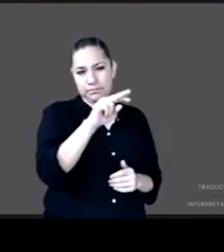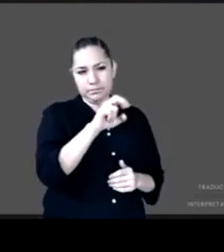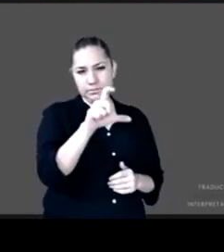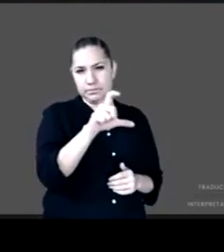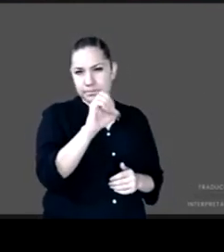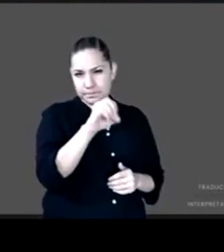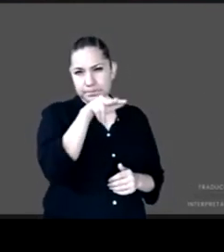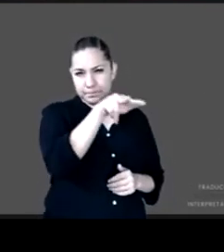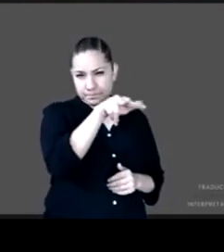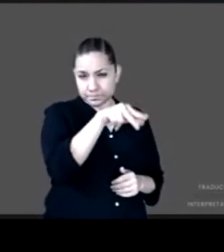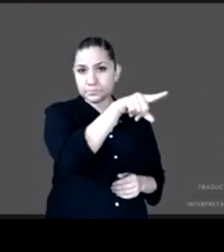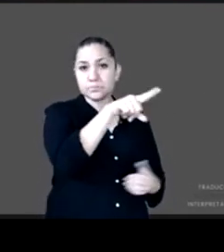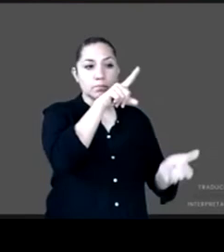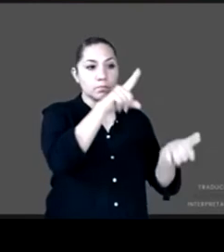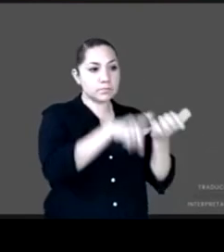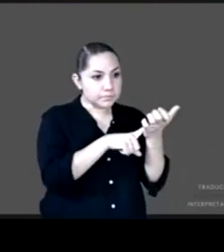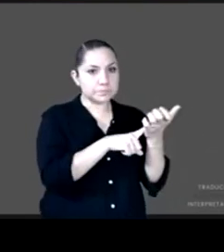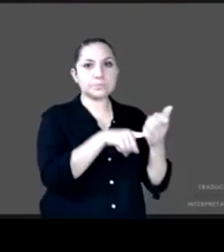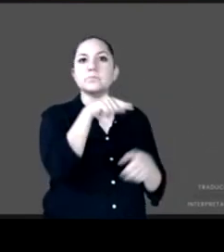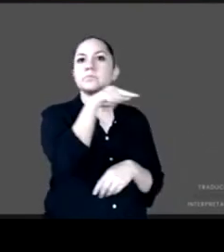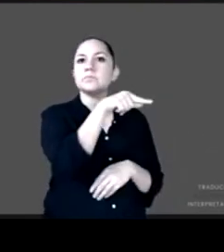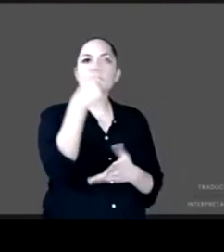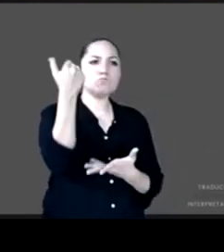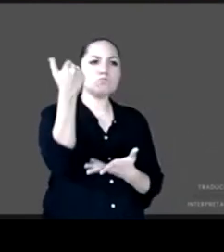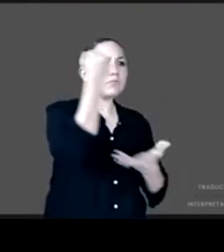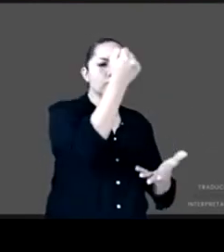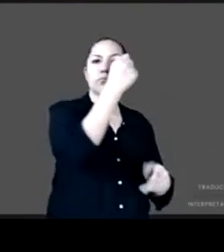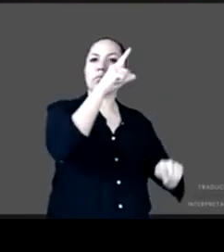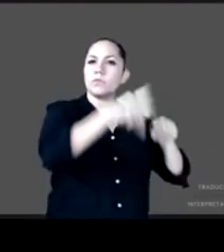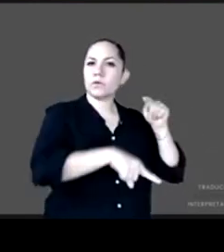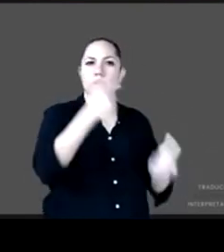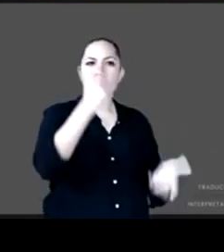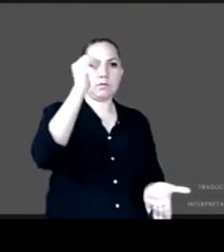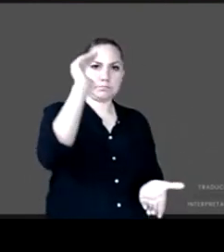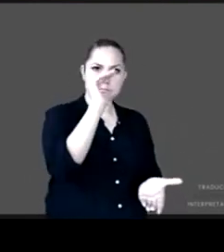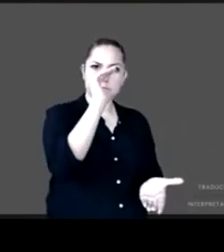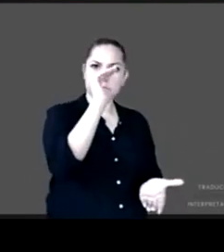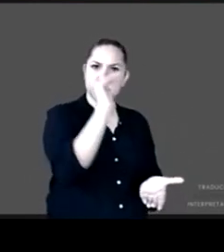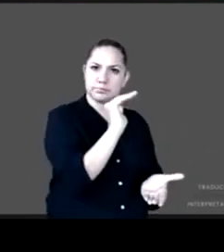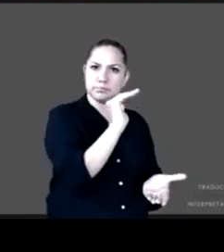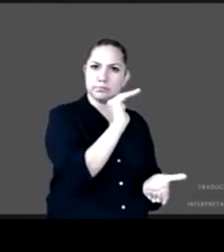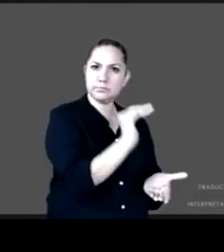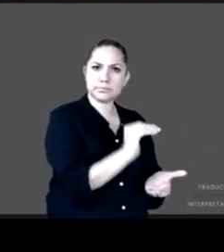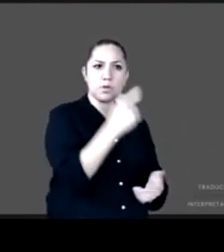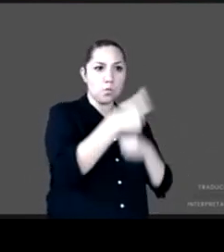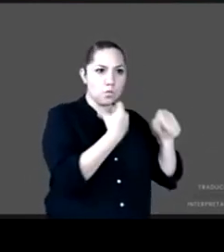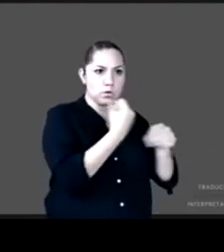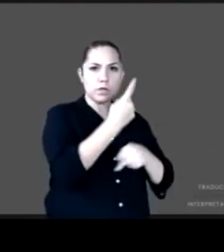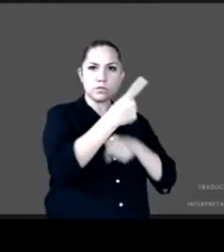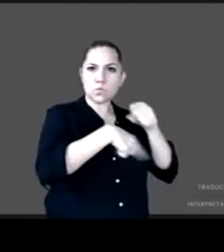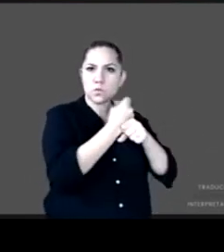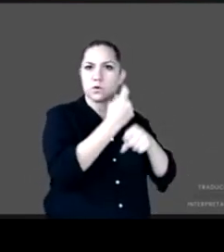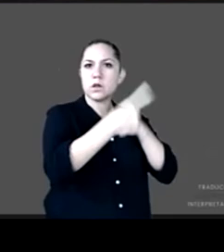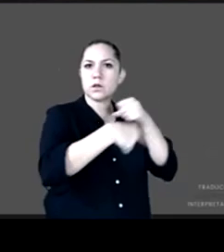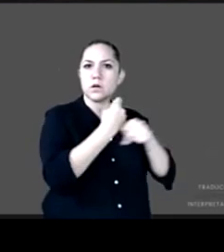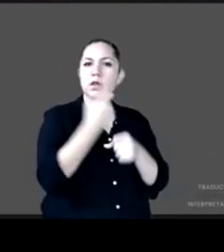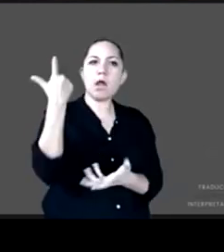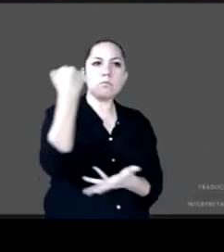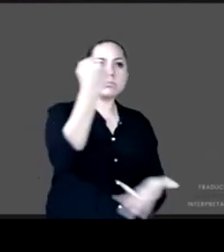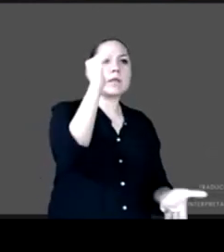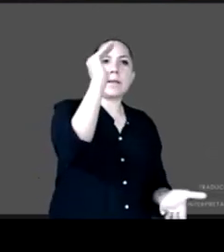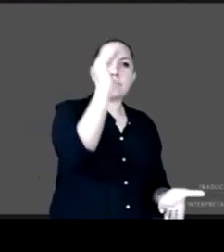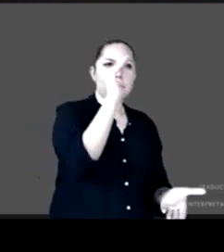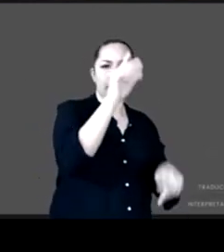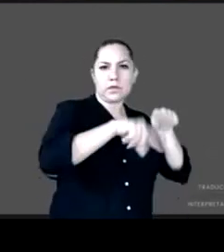los recursos se han venido disminuyendo en cada ejercicio presupuestal entonces pues creo que poner atención al